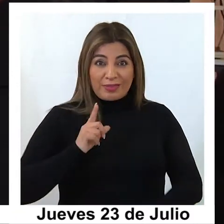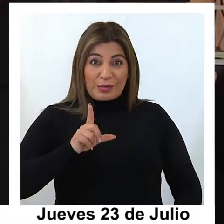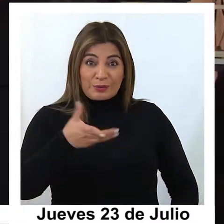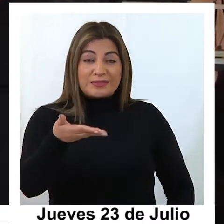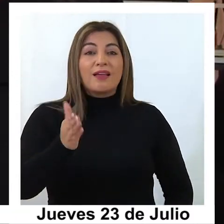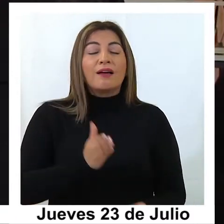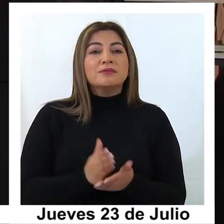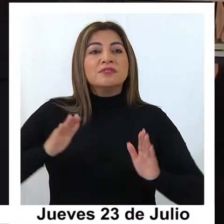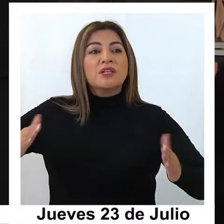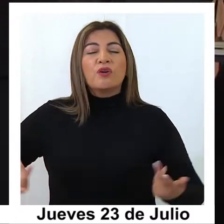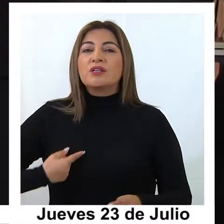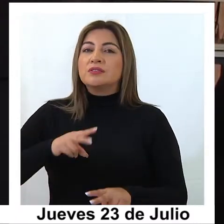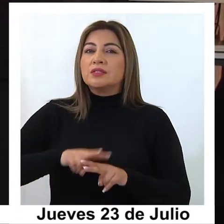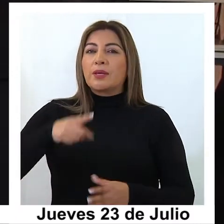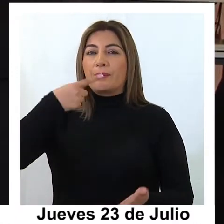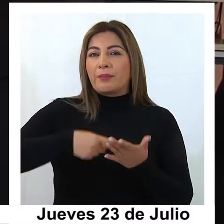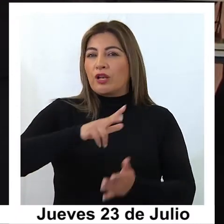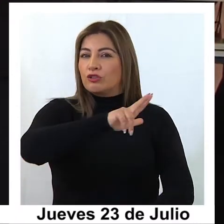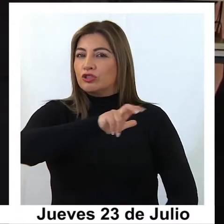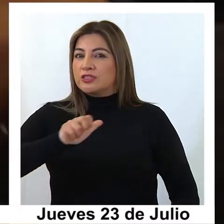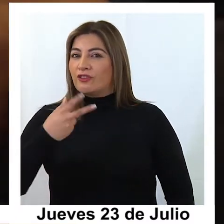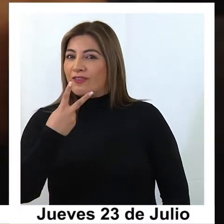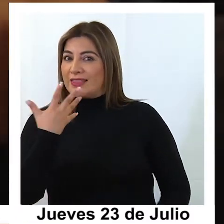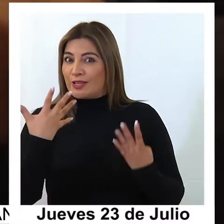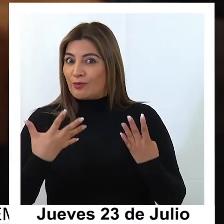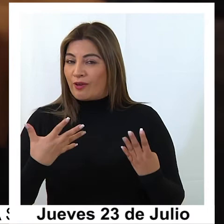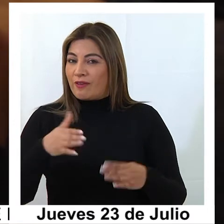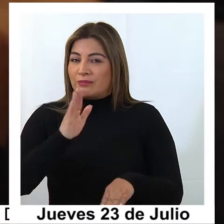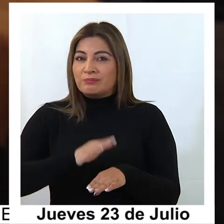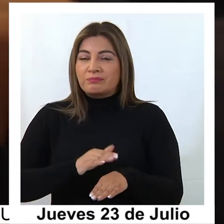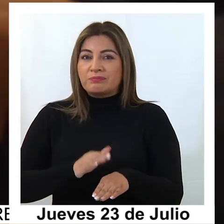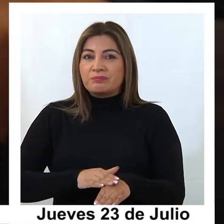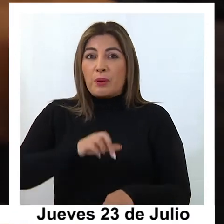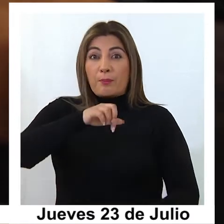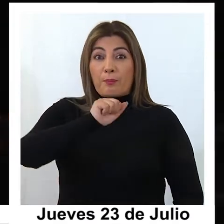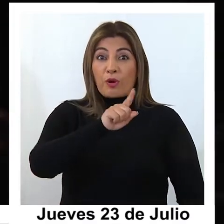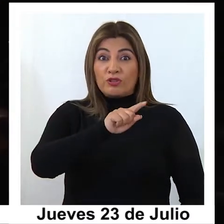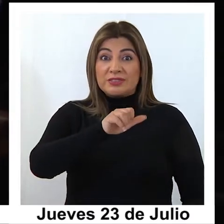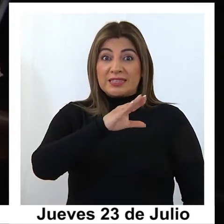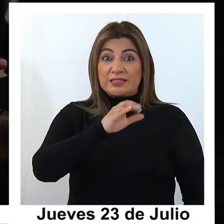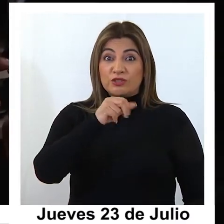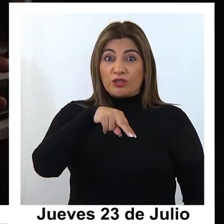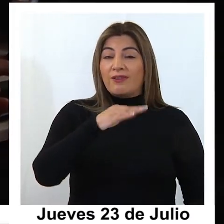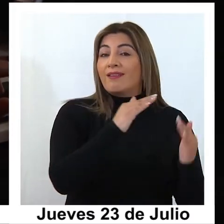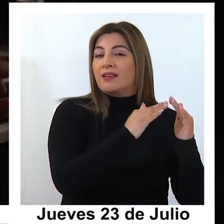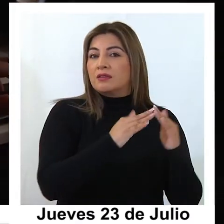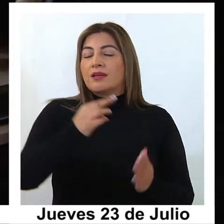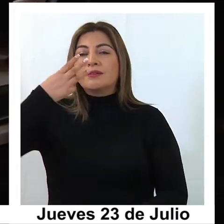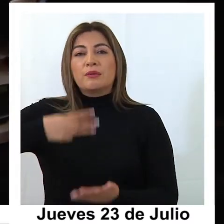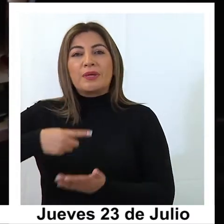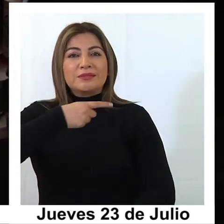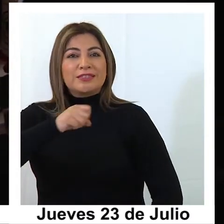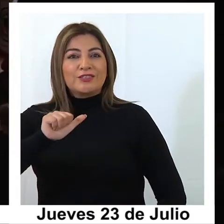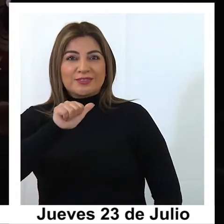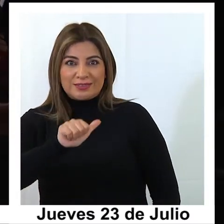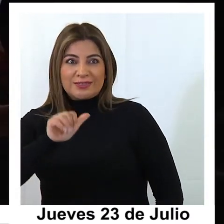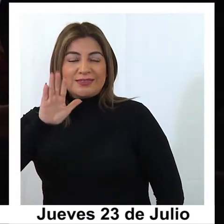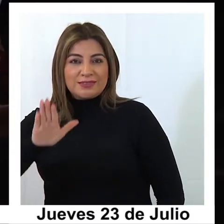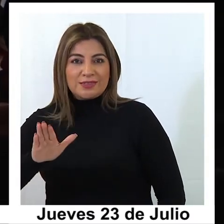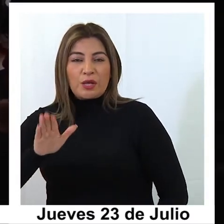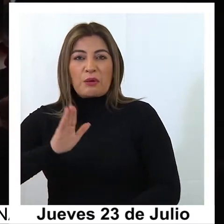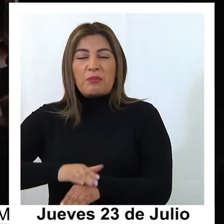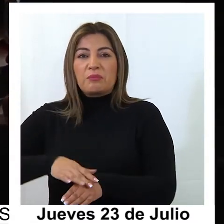y a la fecha se han hecho 1.829 solicitudes de posesiones efectivas y 3.165